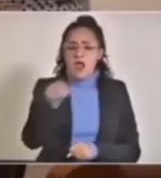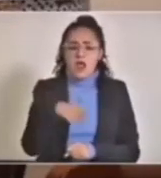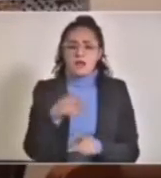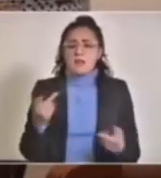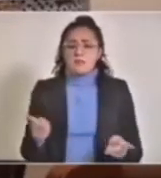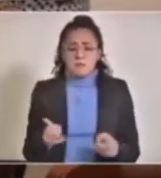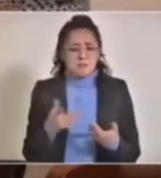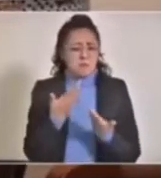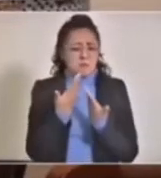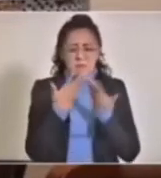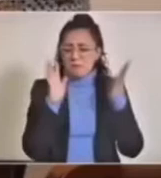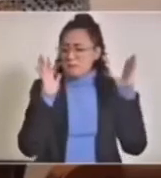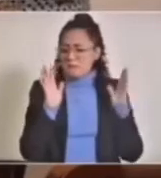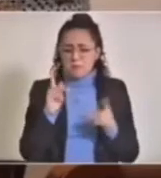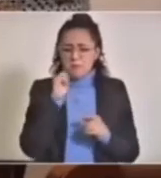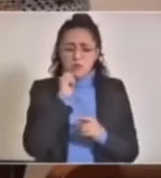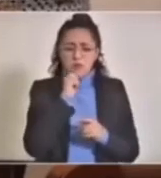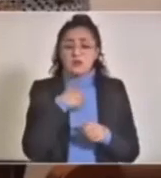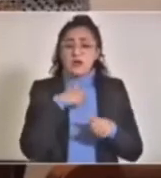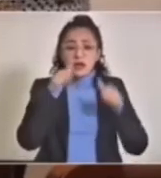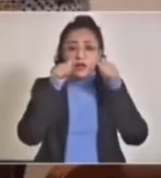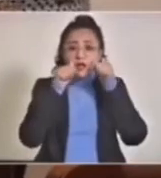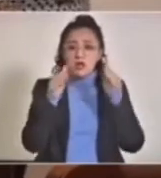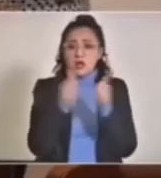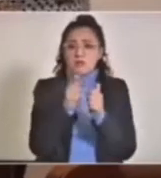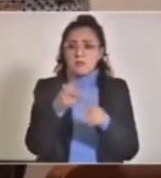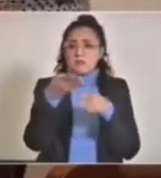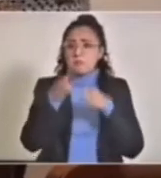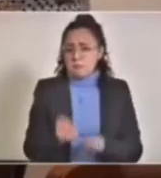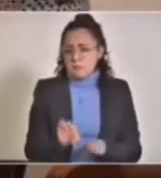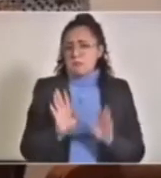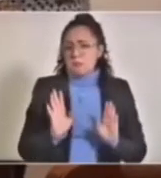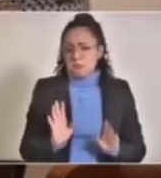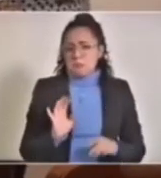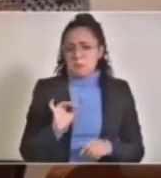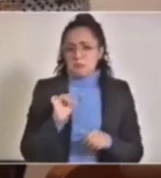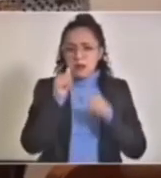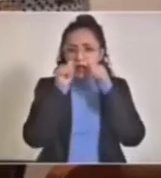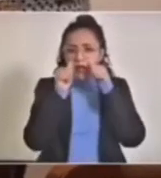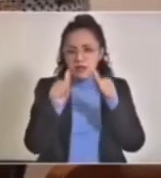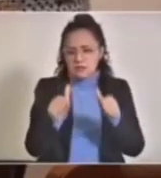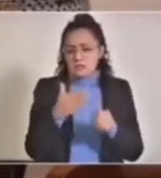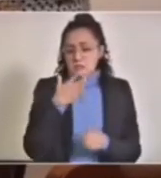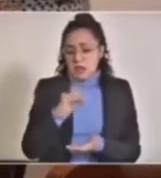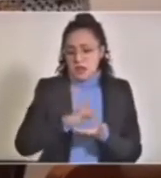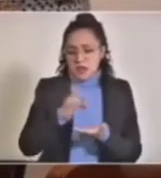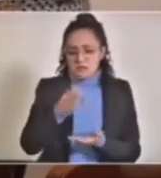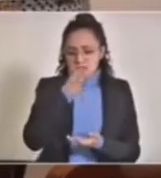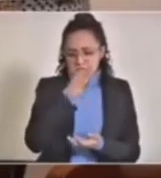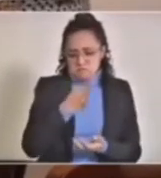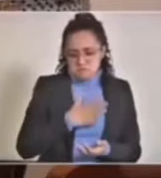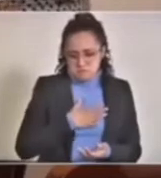y pondremos especial atención con los bancos, qué bueno que lo estás mencionando,